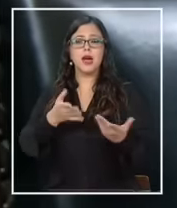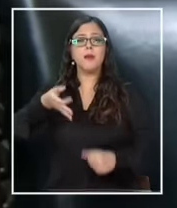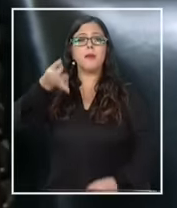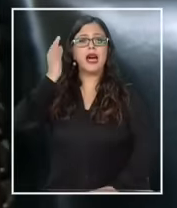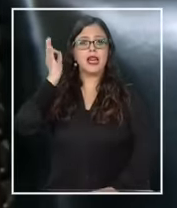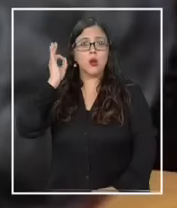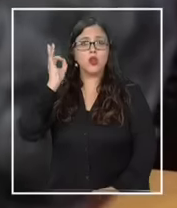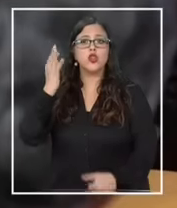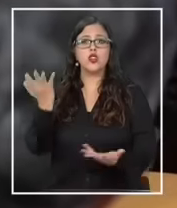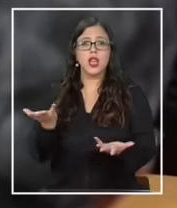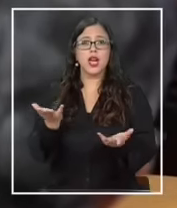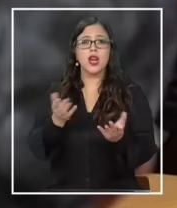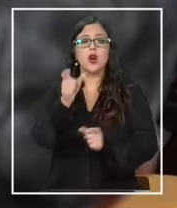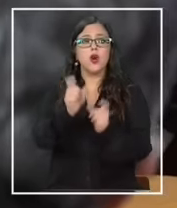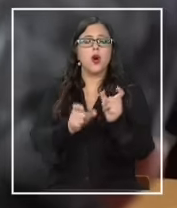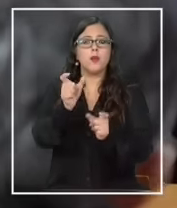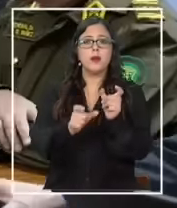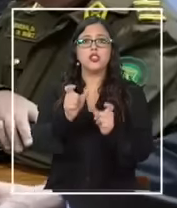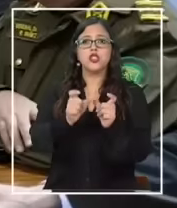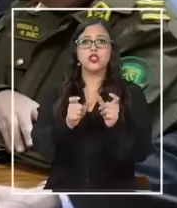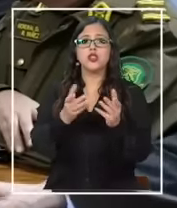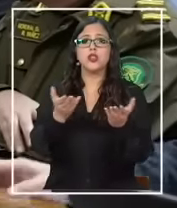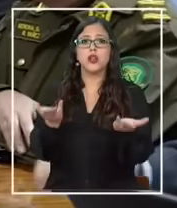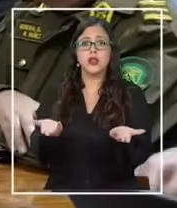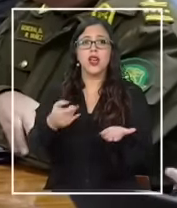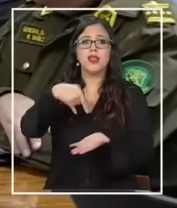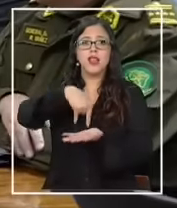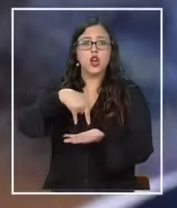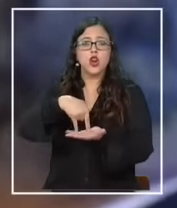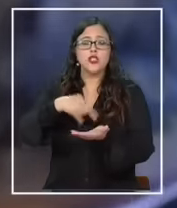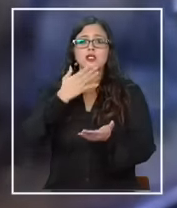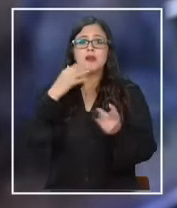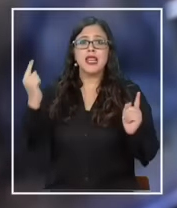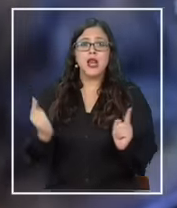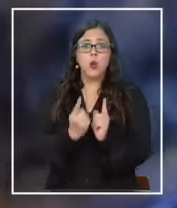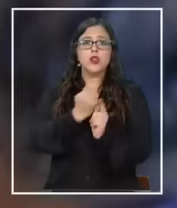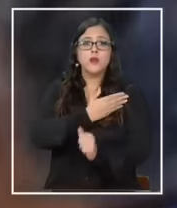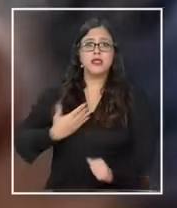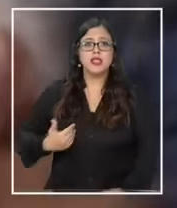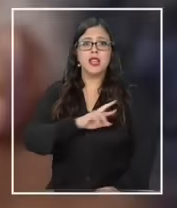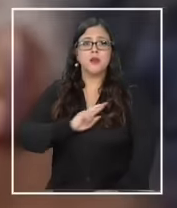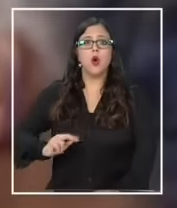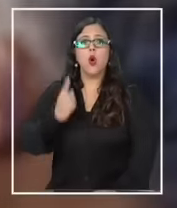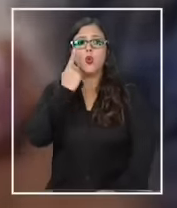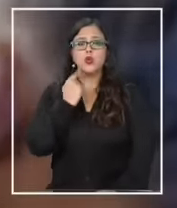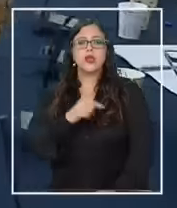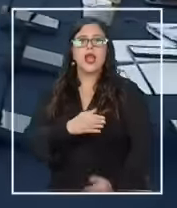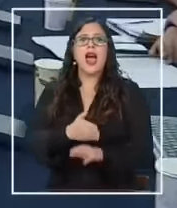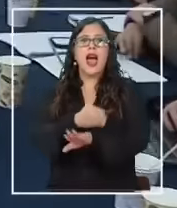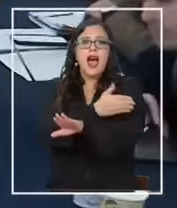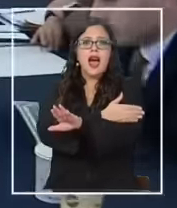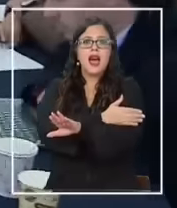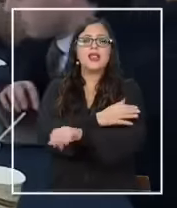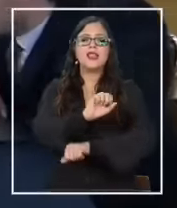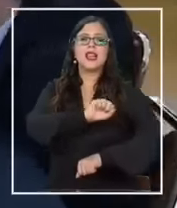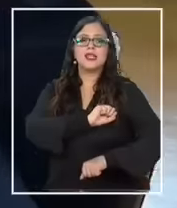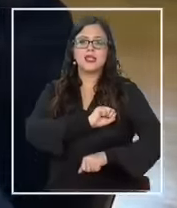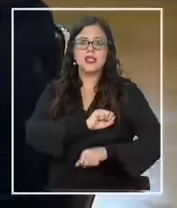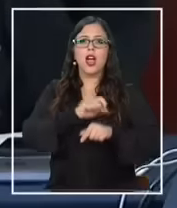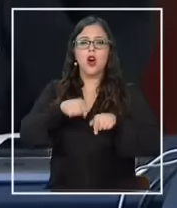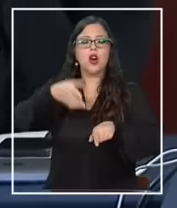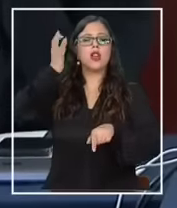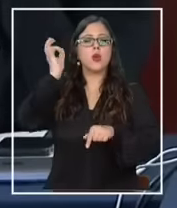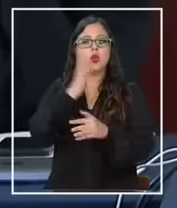con los representantes del Poder Legislativo. El encuentro con el presidente de la República se realizaría un día antes en Santiago. Reuniones que se